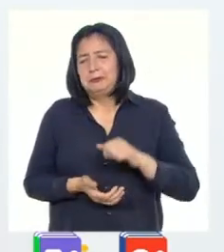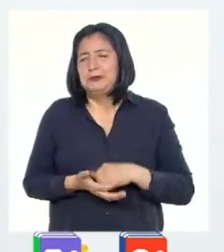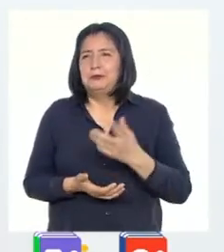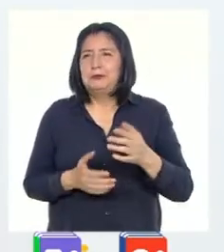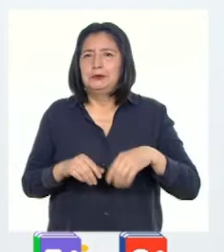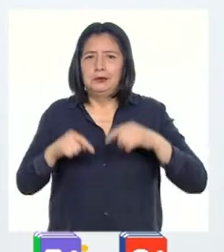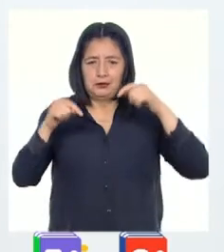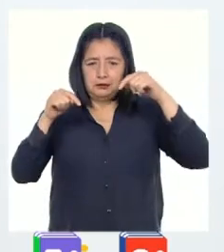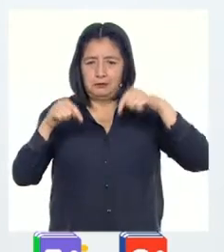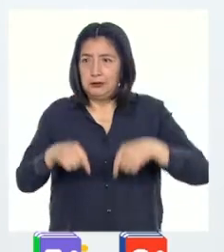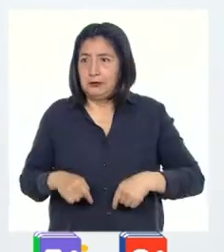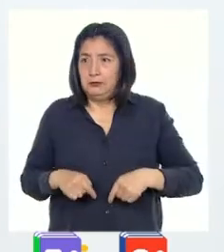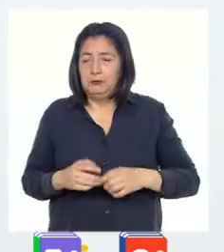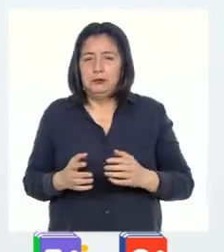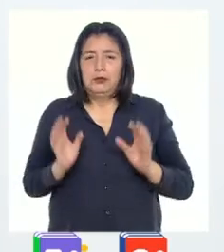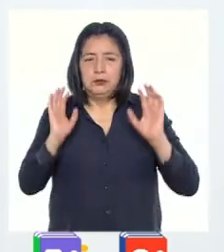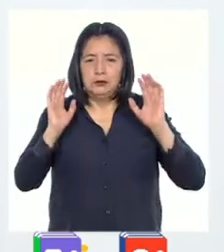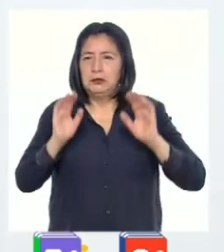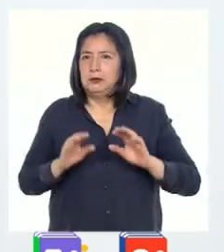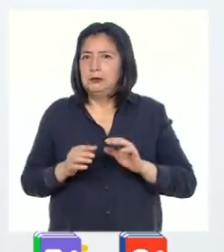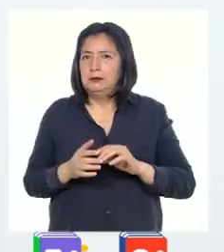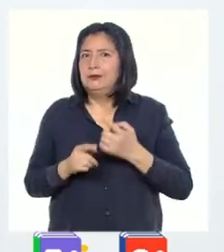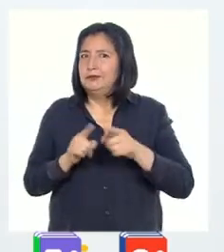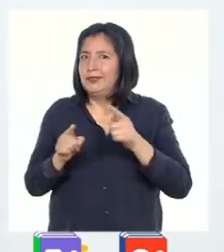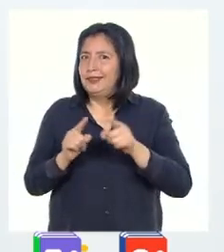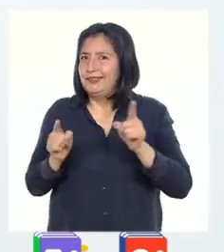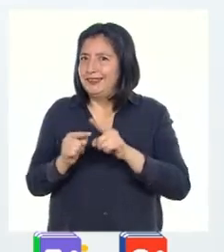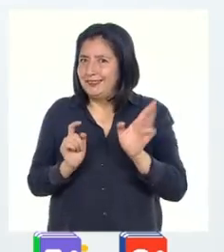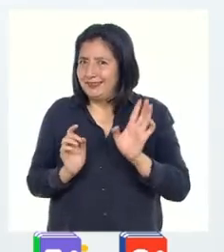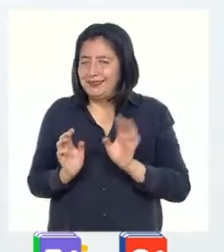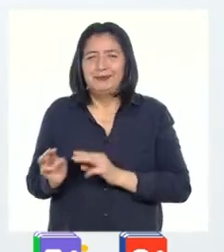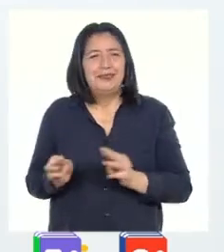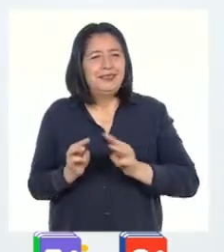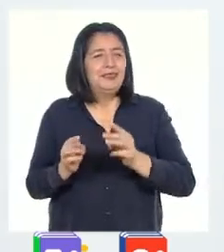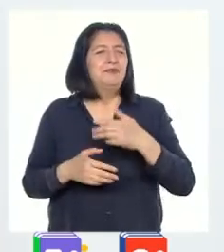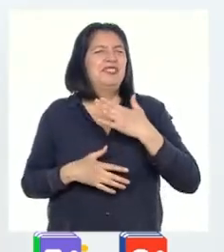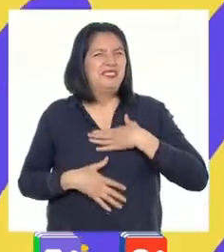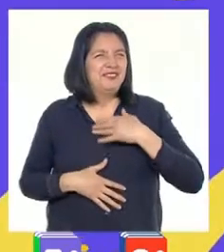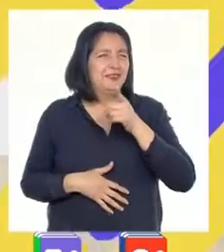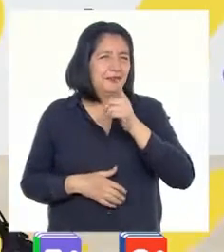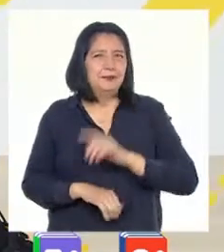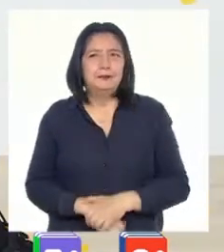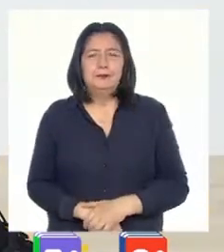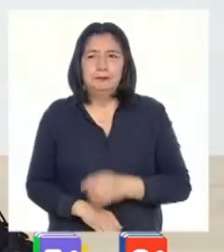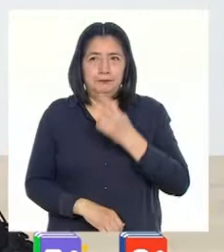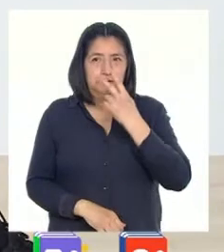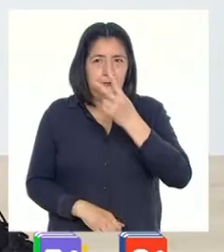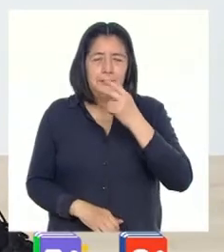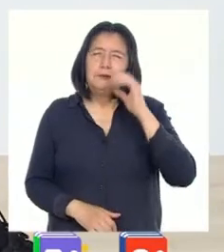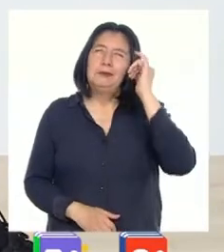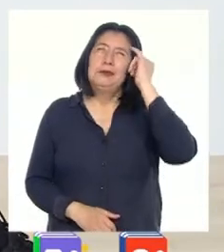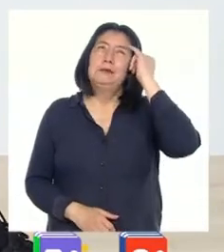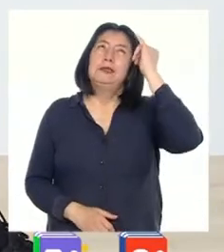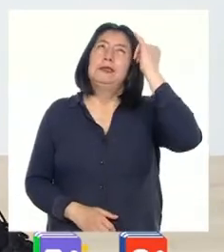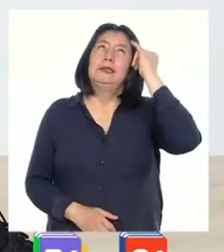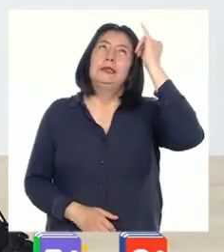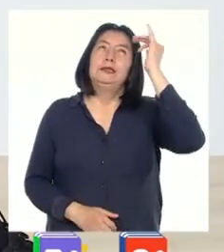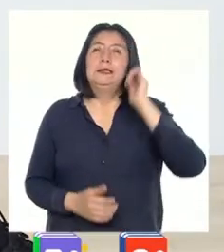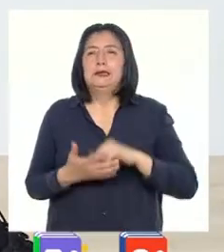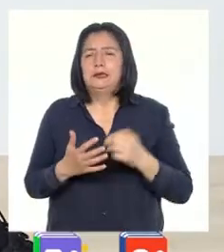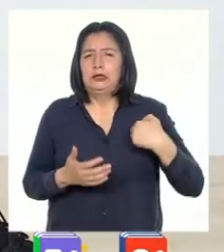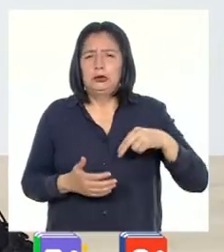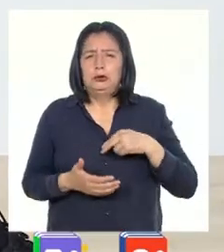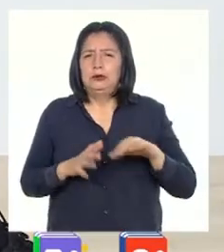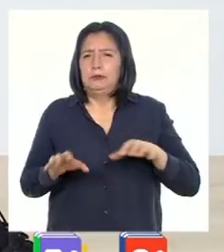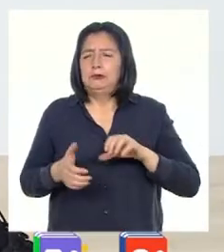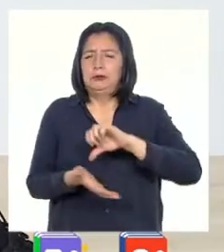Vamos a ir abajo a hacer abdominales. Pero de una manera distinta. Una manera mucho más divertida. Vamos a imaginar que estamos